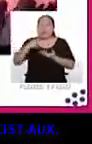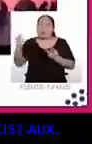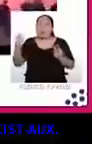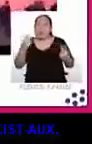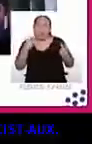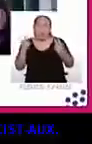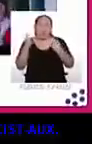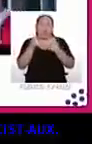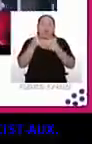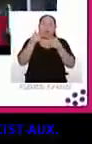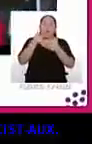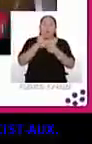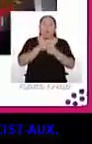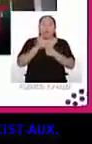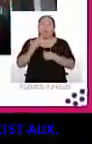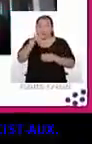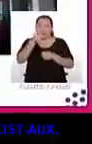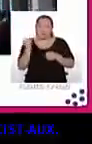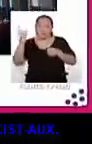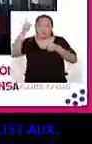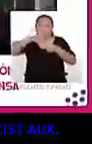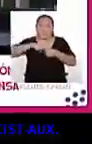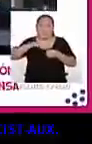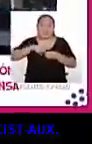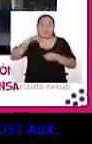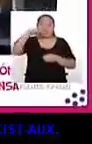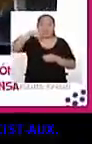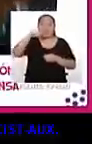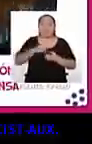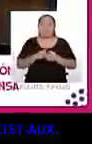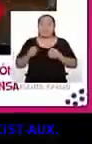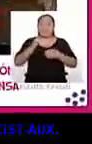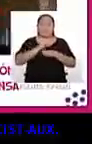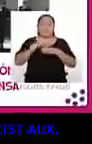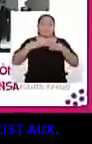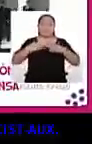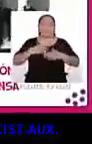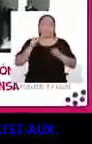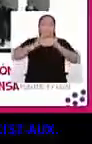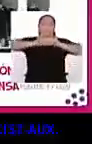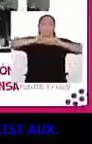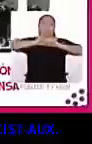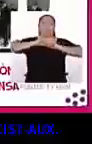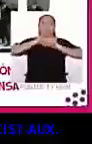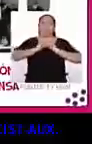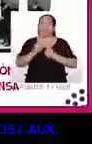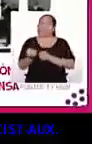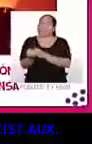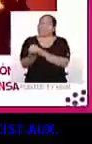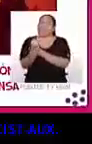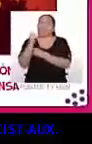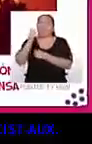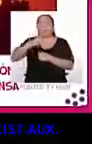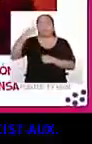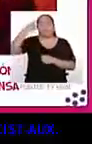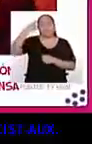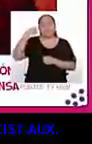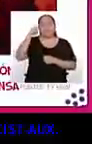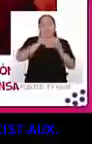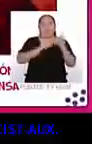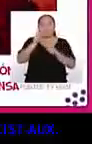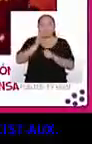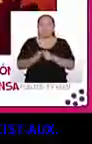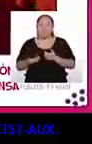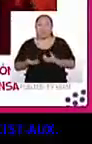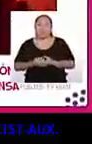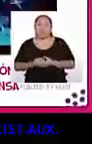al público. Para ser uno de ellos tienes que pasar por una preparación física intensa. Por esa razón es que los y las